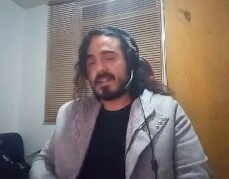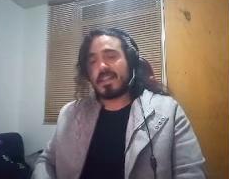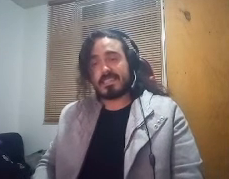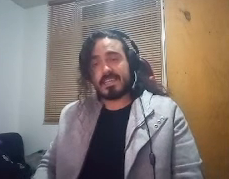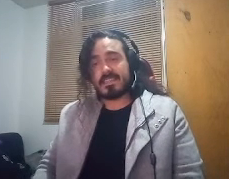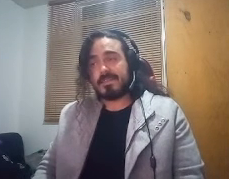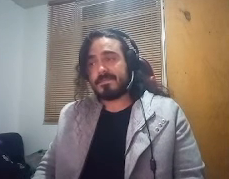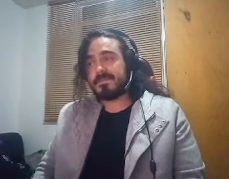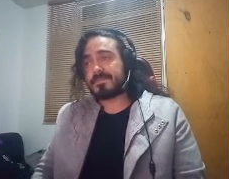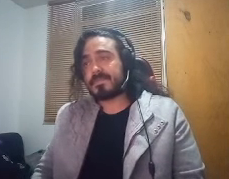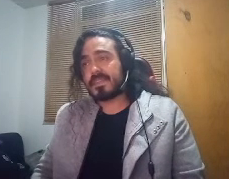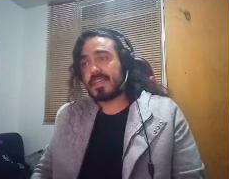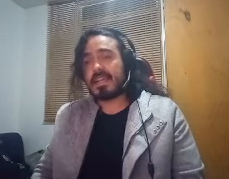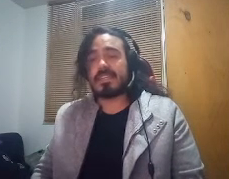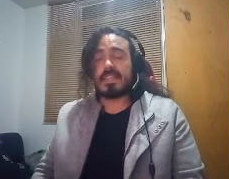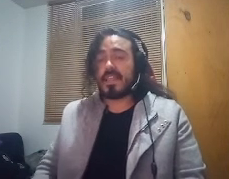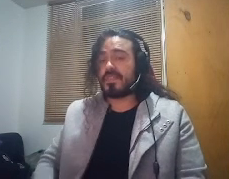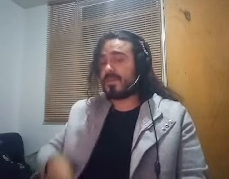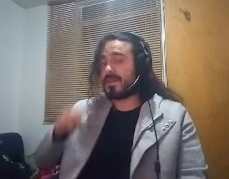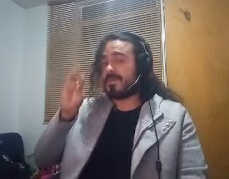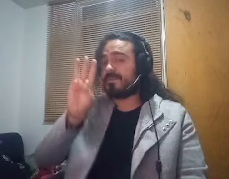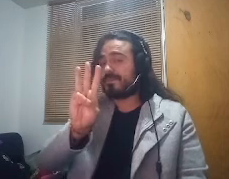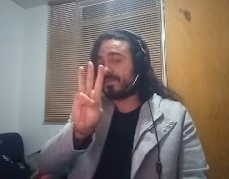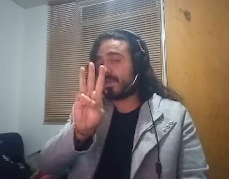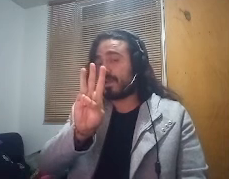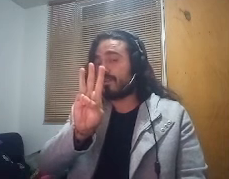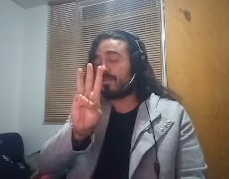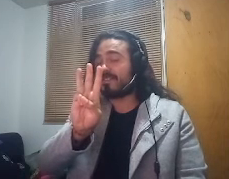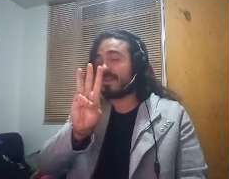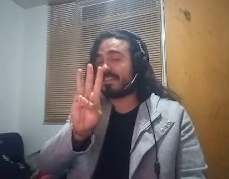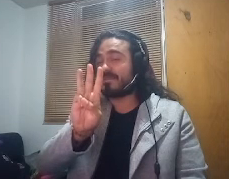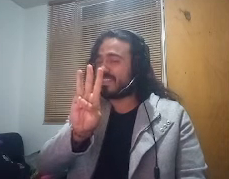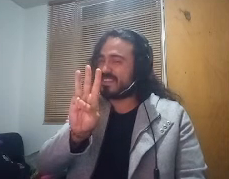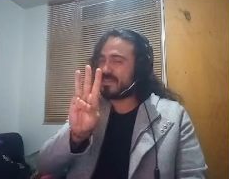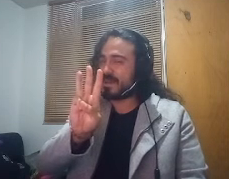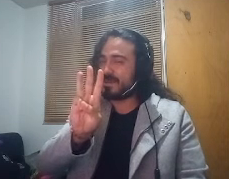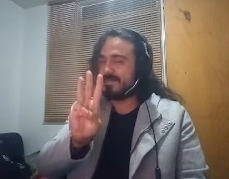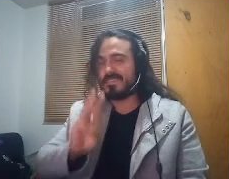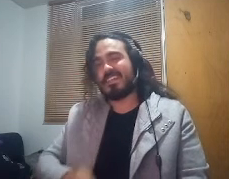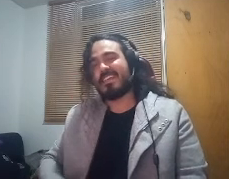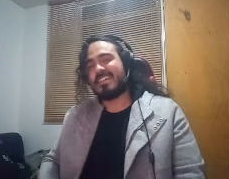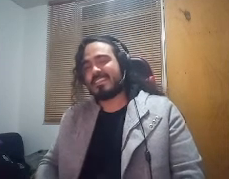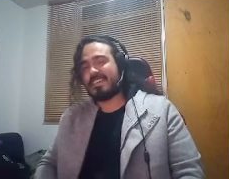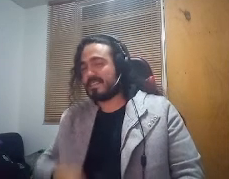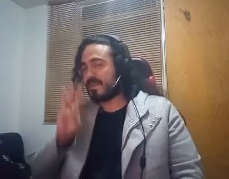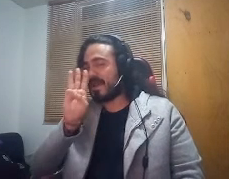la siguiente es la w w como los balones wilson de voleibol